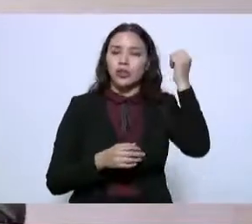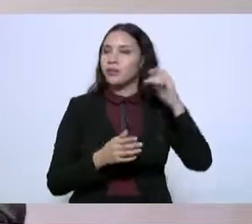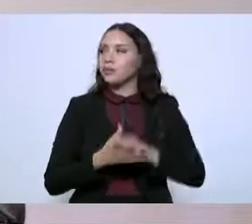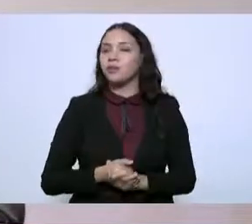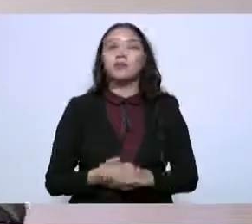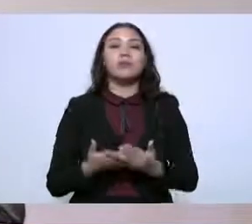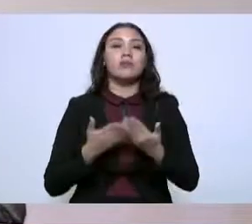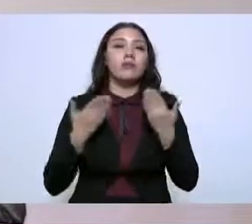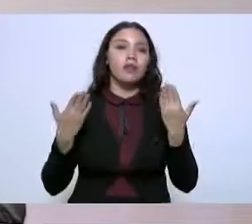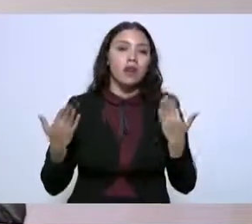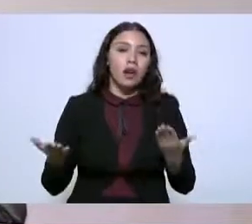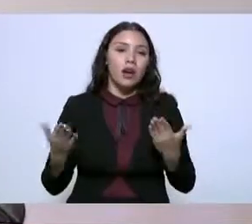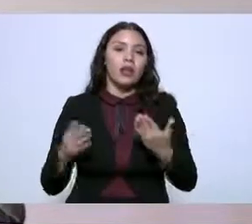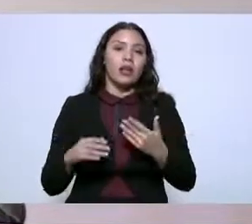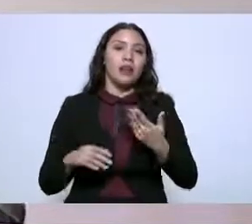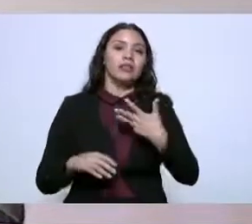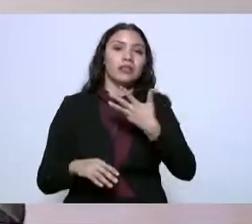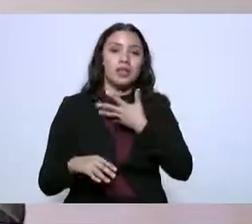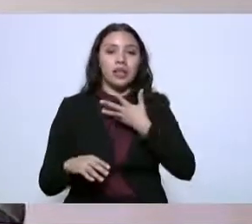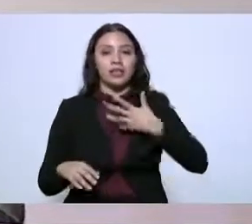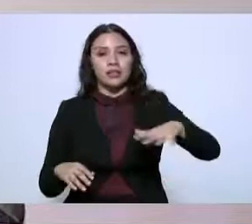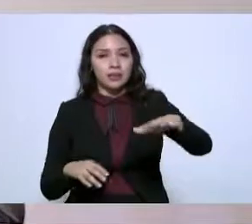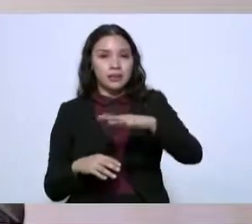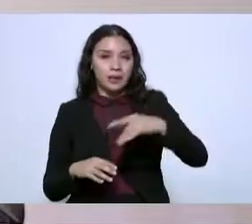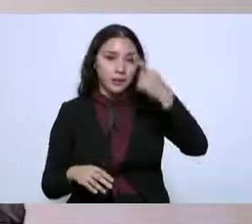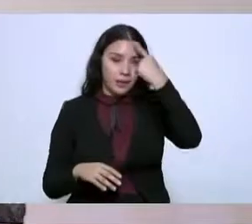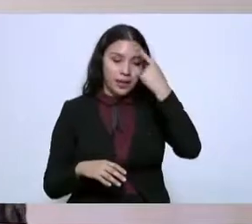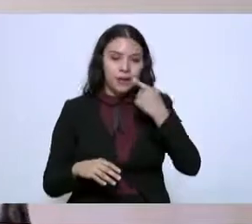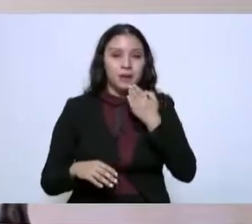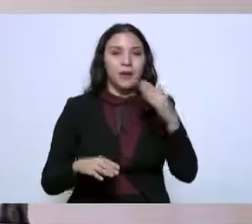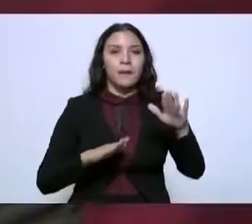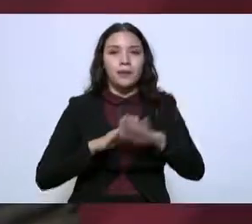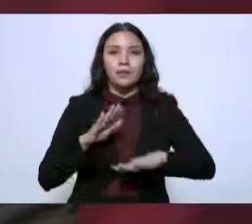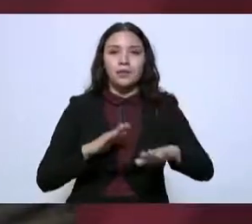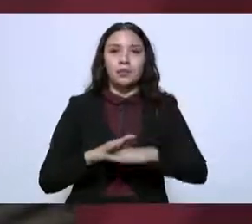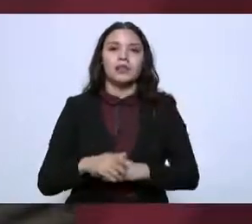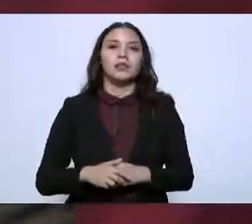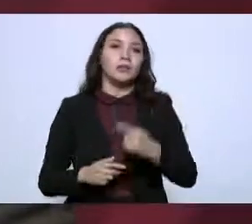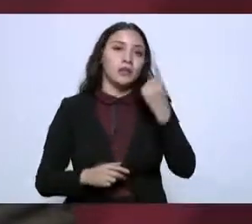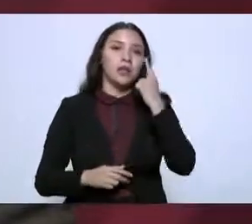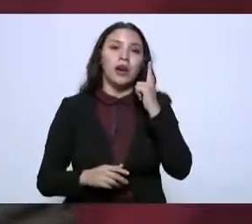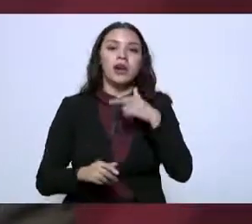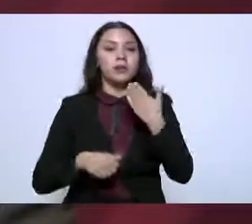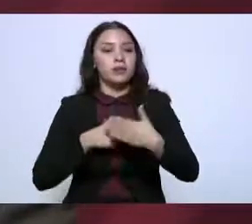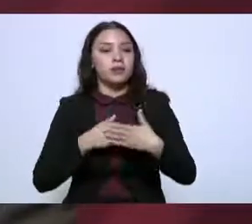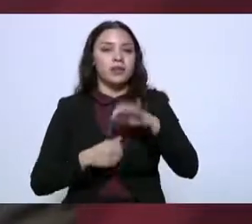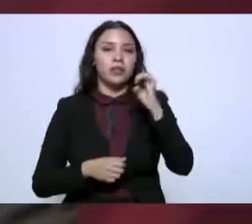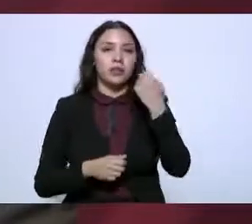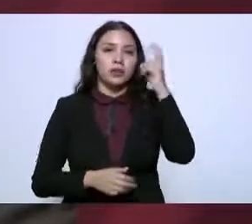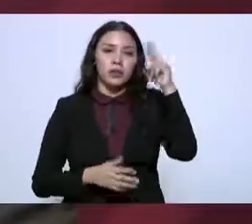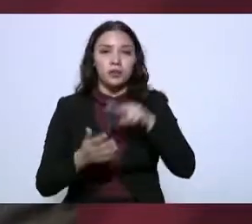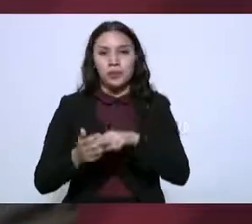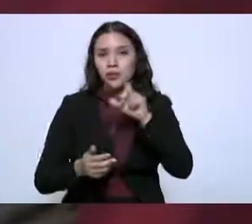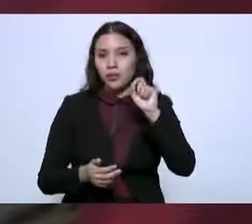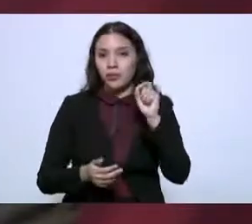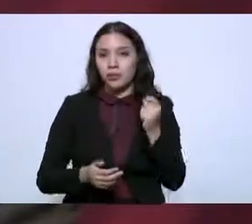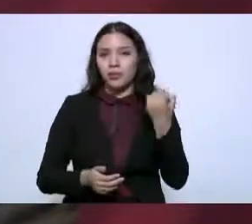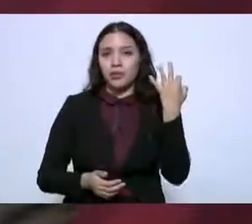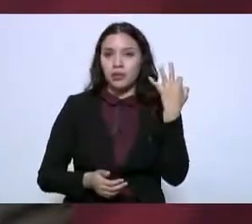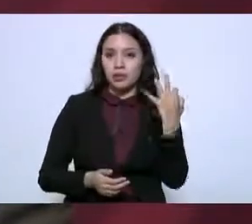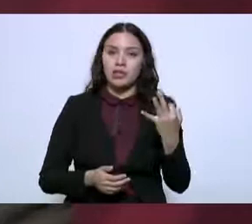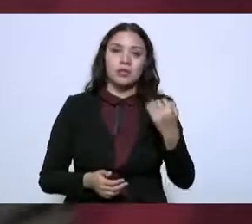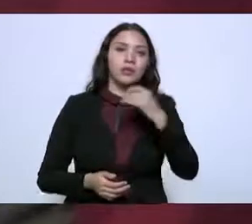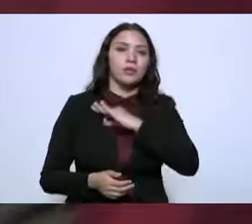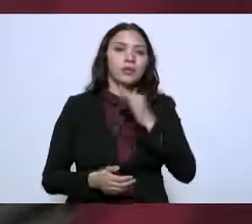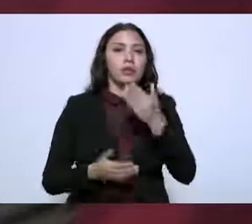Tamaulipas se encuentra desarrollando la ingeniería básica, la cual está terminada en enero del 2023, y nuestra